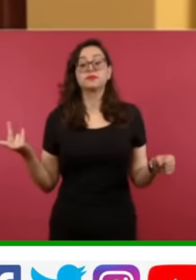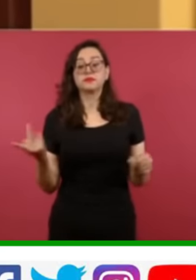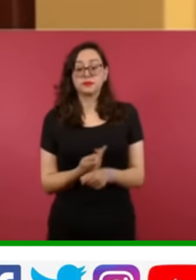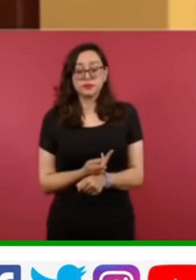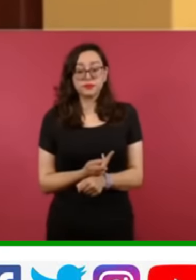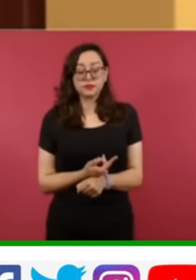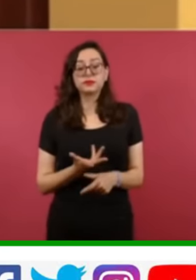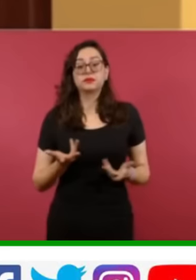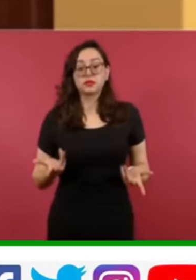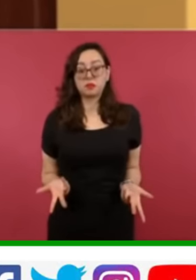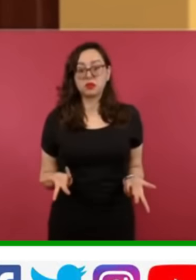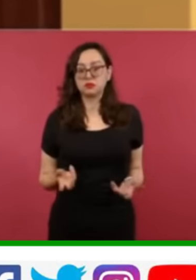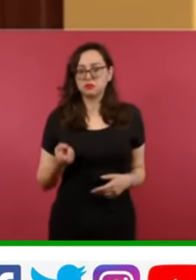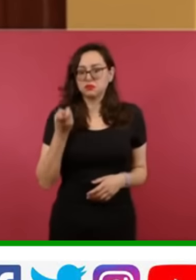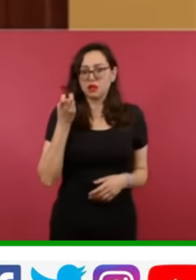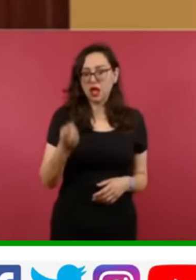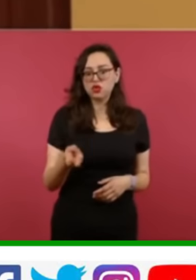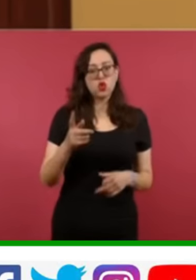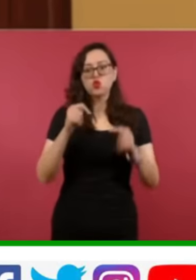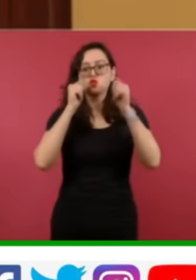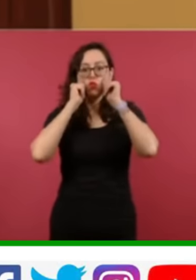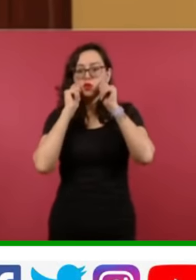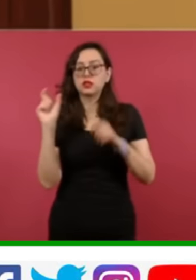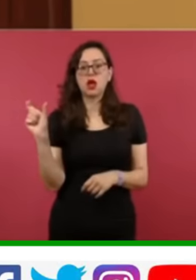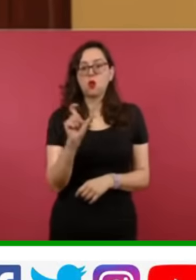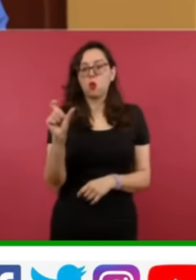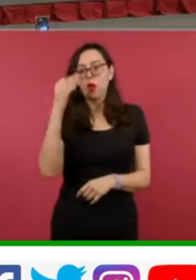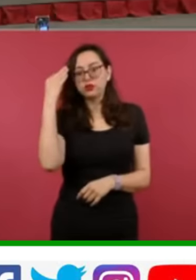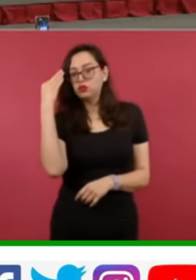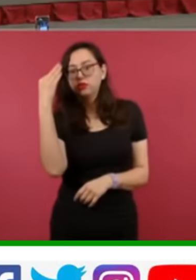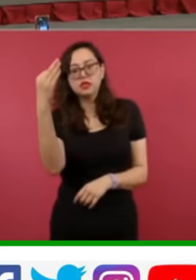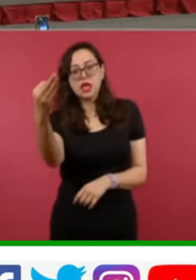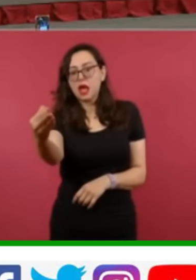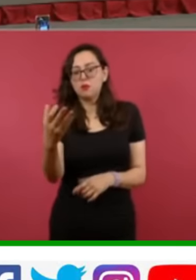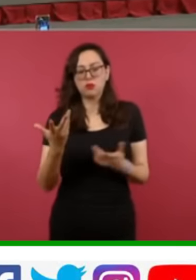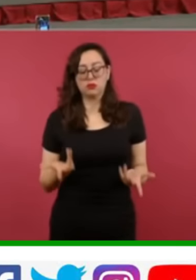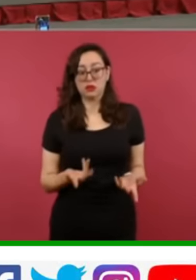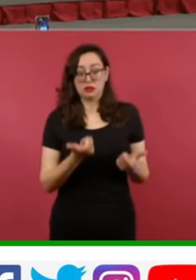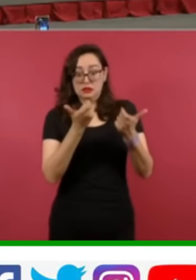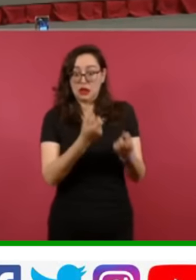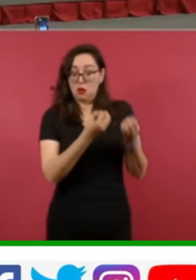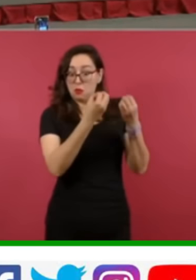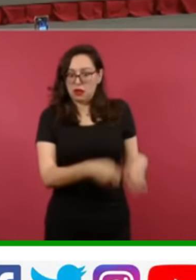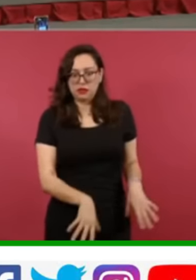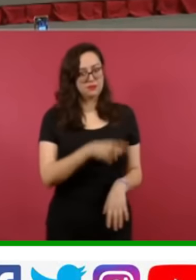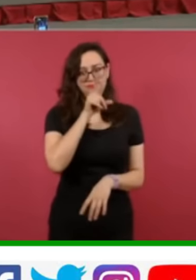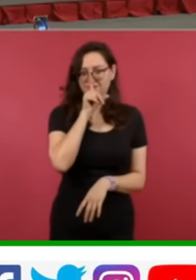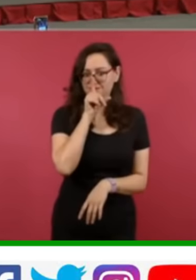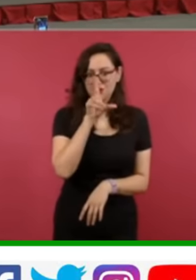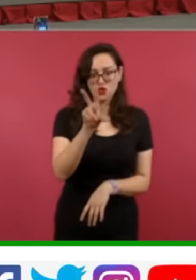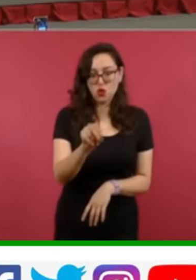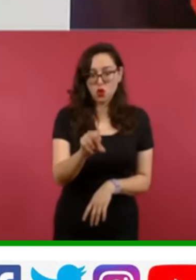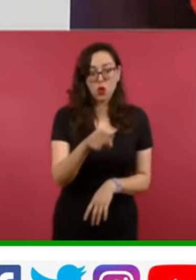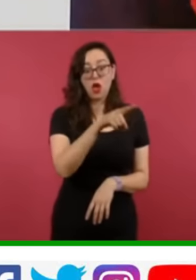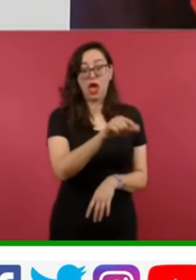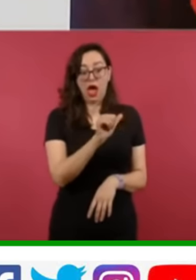imprescriptibles, incluso hasta la Corte decía que era inconstitucional que las cuentas se perdieran y se quedaran en las Afores. Si alguien la